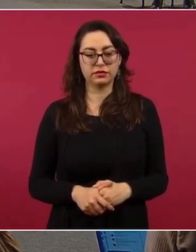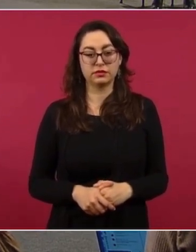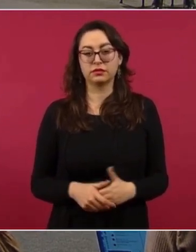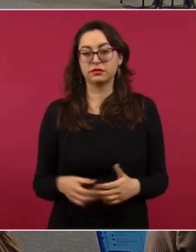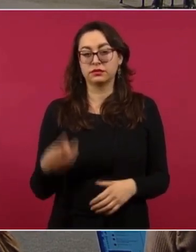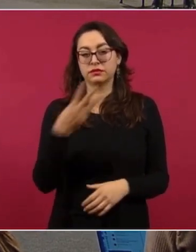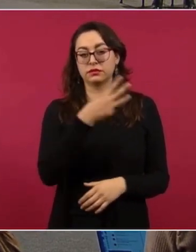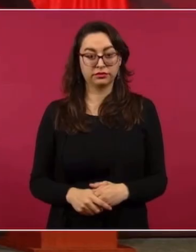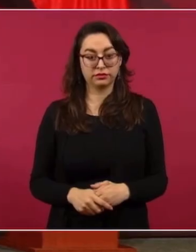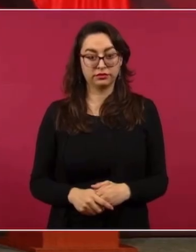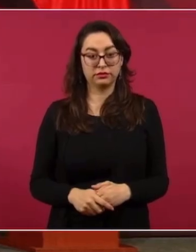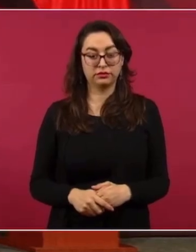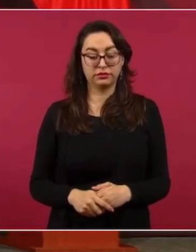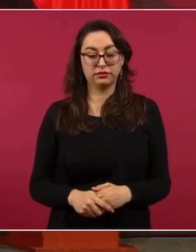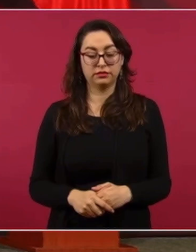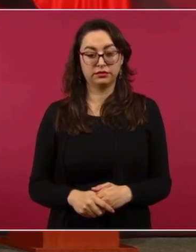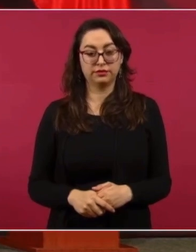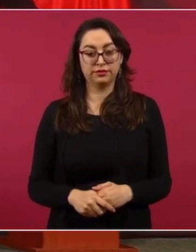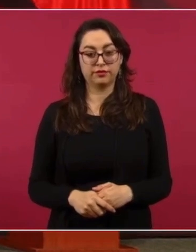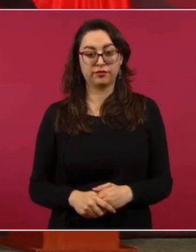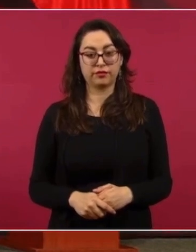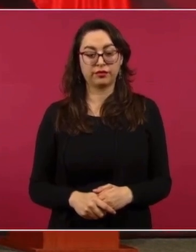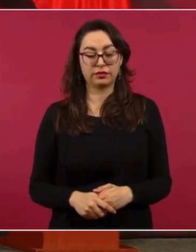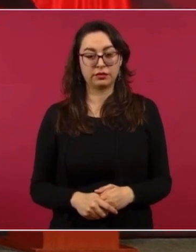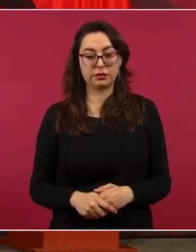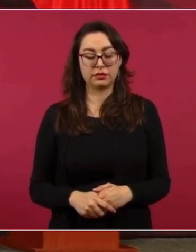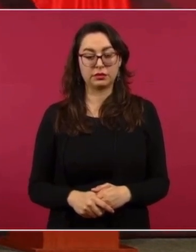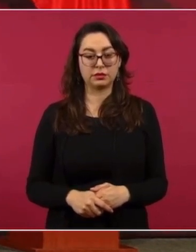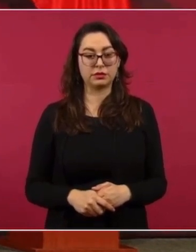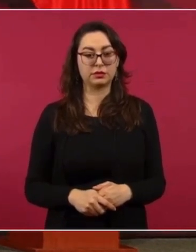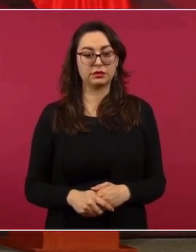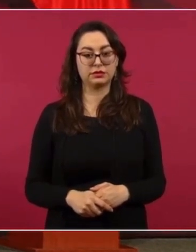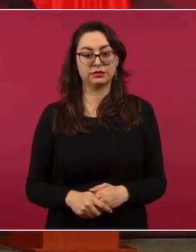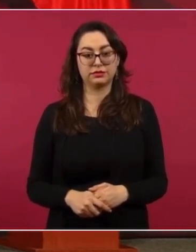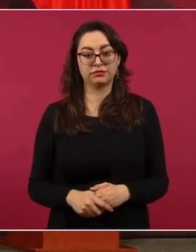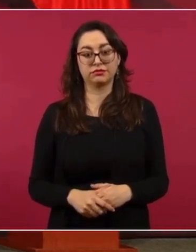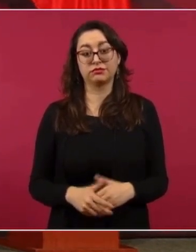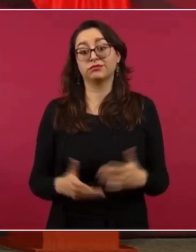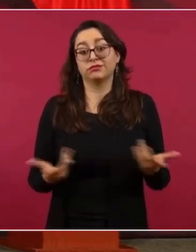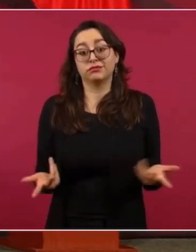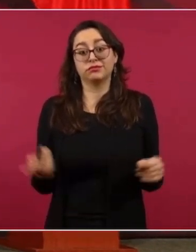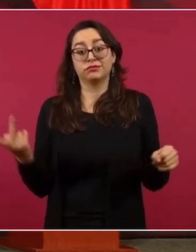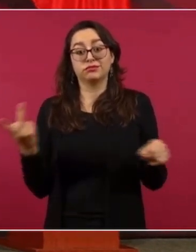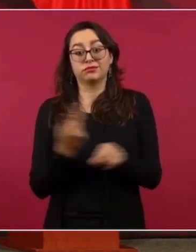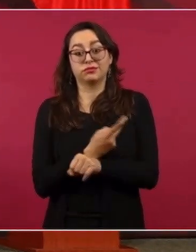300 kilómetros. Y pues es unir todo Asia